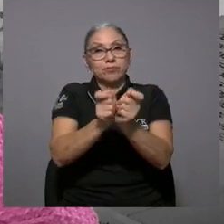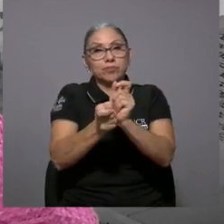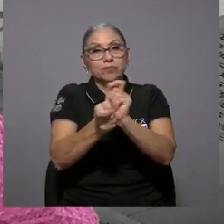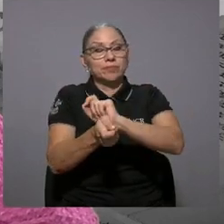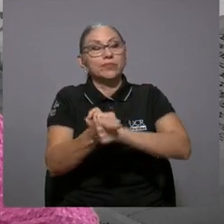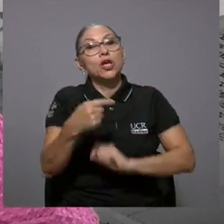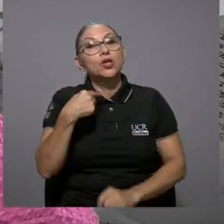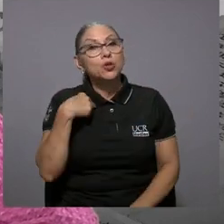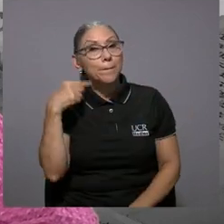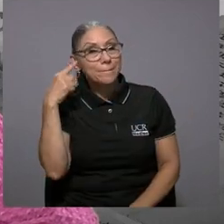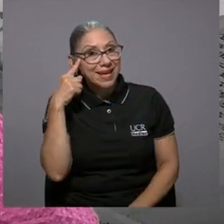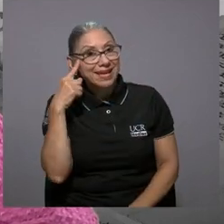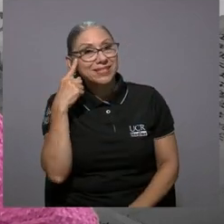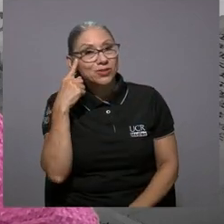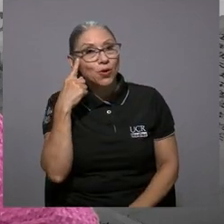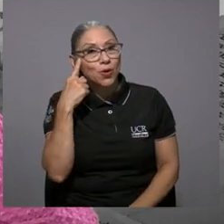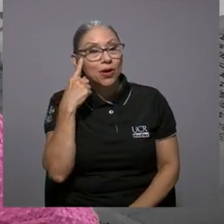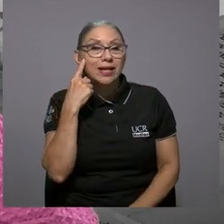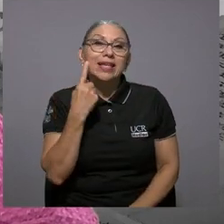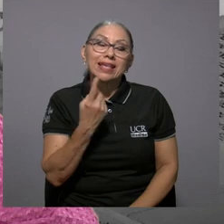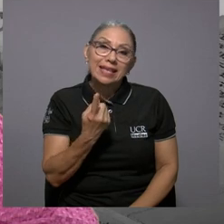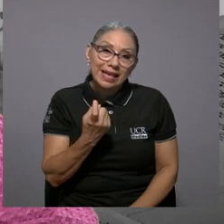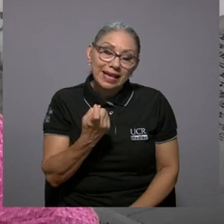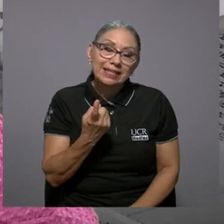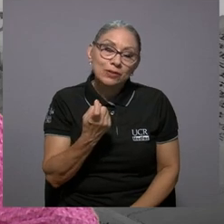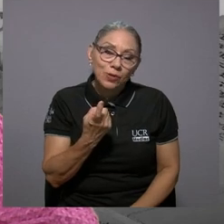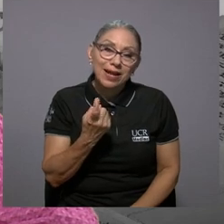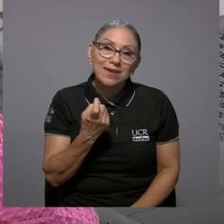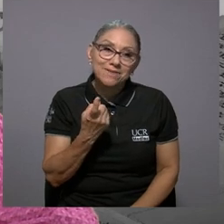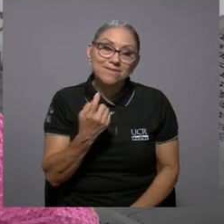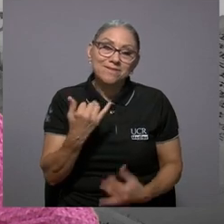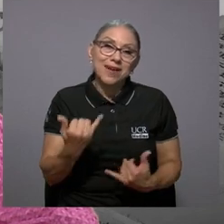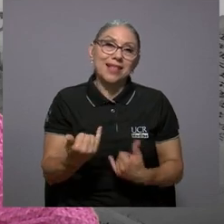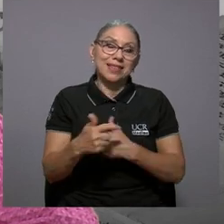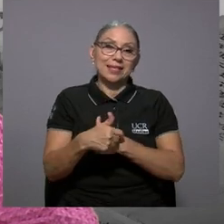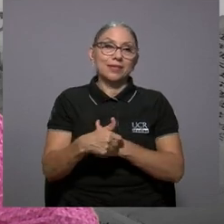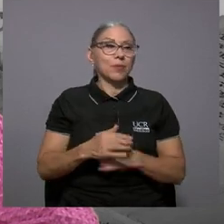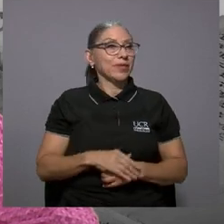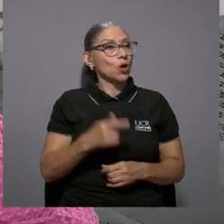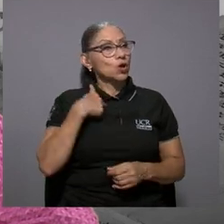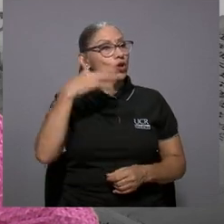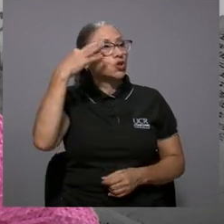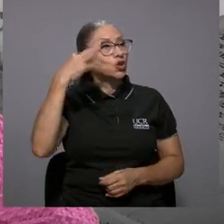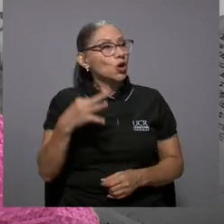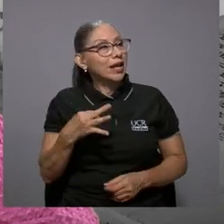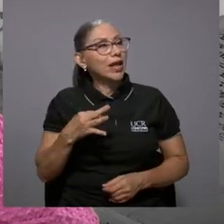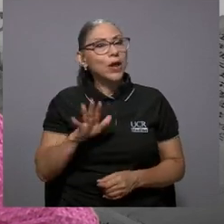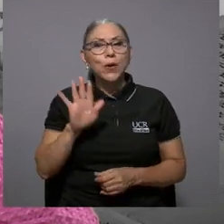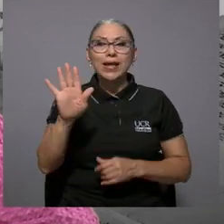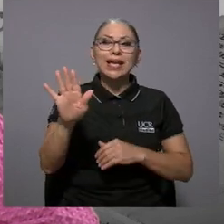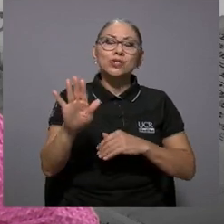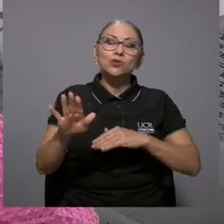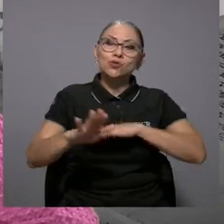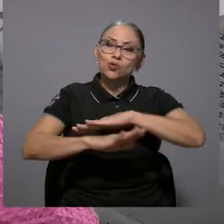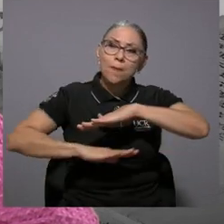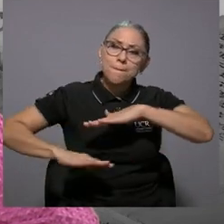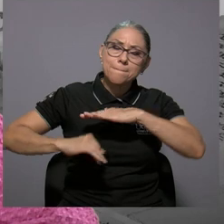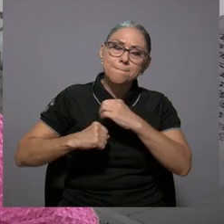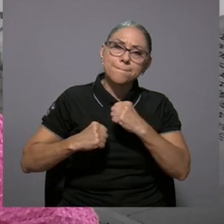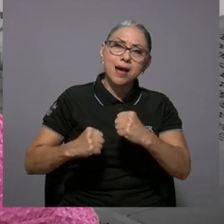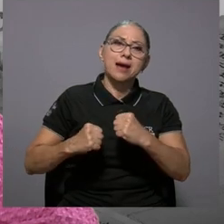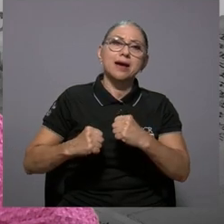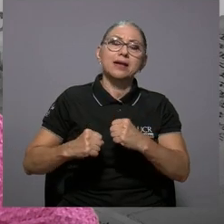conjunto pienso que hace una gran falta en este momento creo que sus